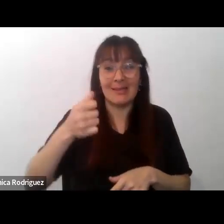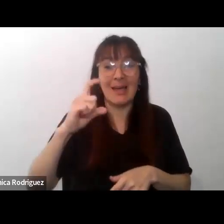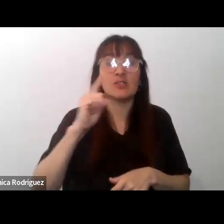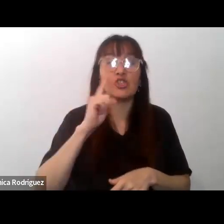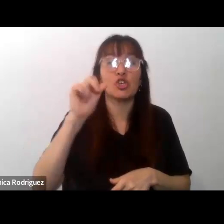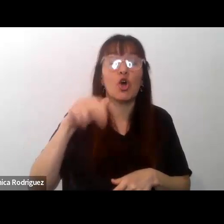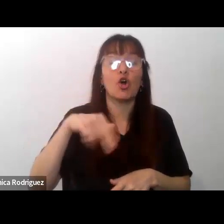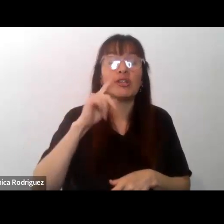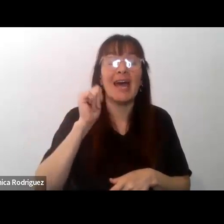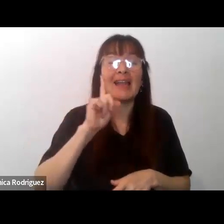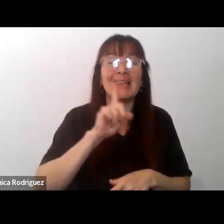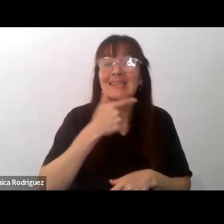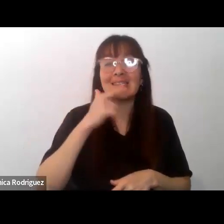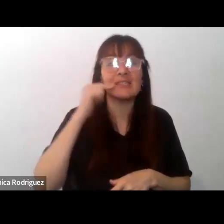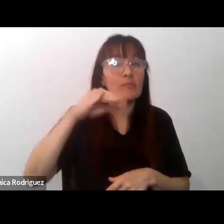peligro